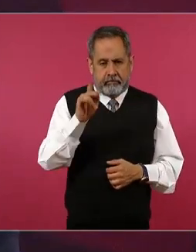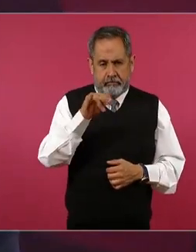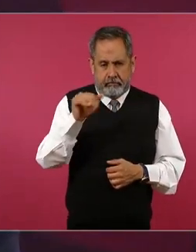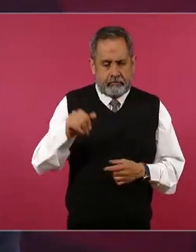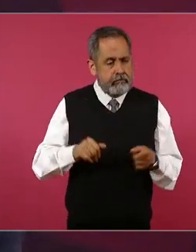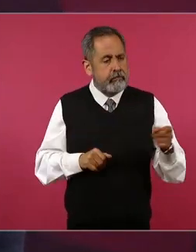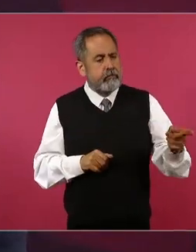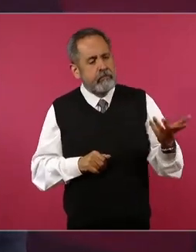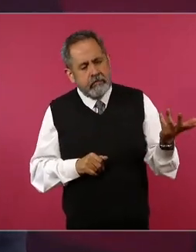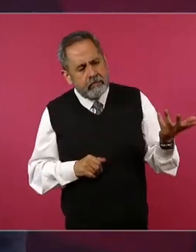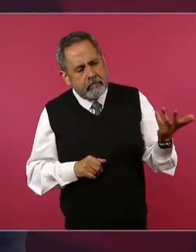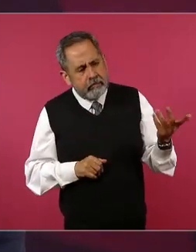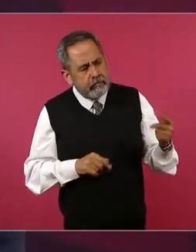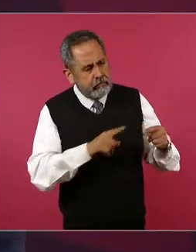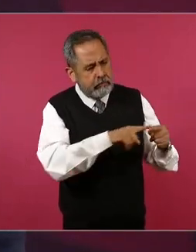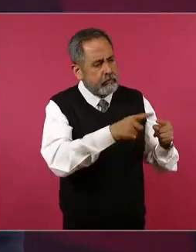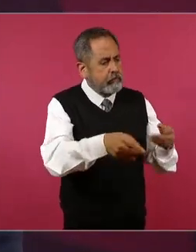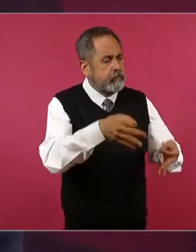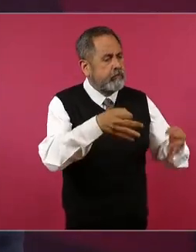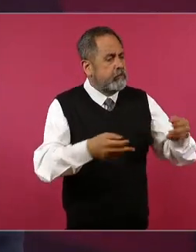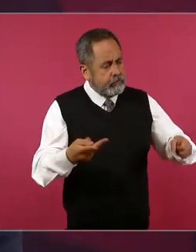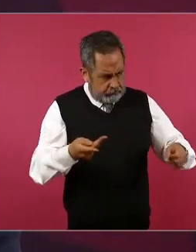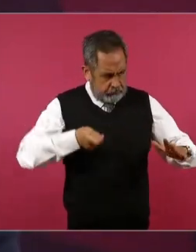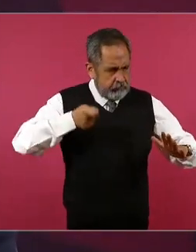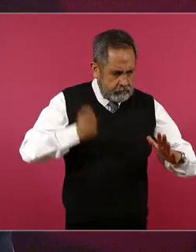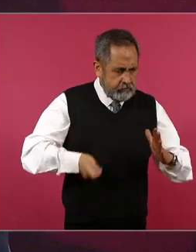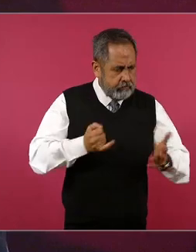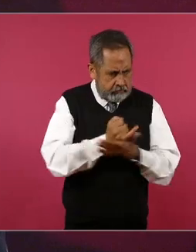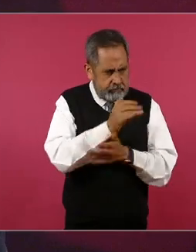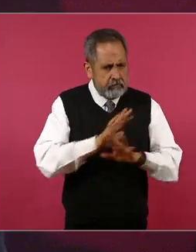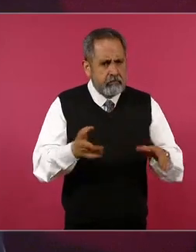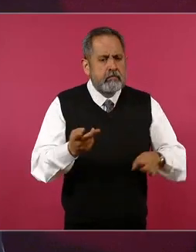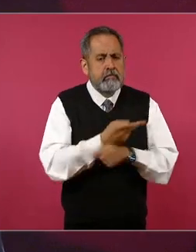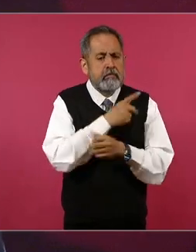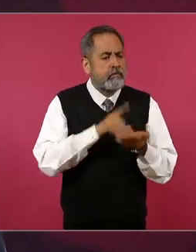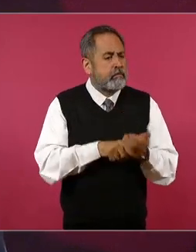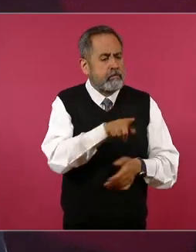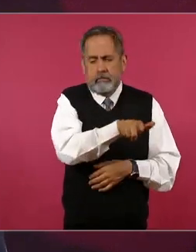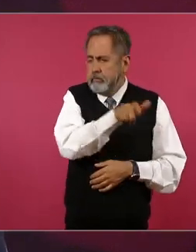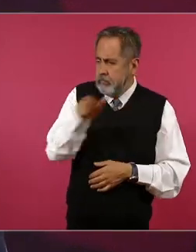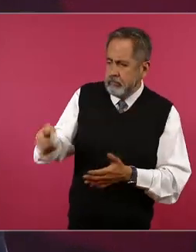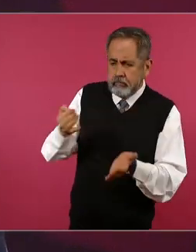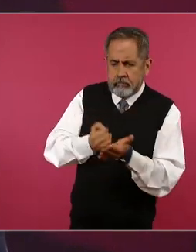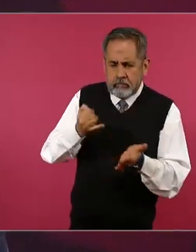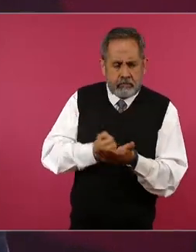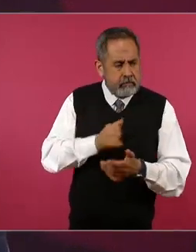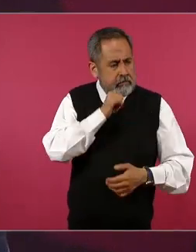¿por qué no resuelven lo del pago de impuestos